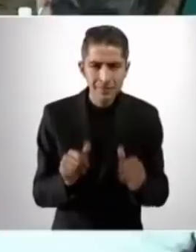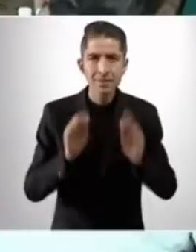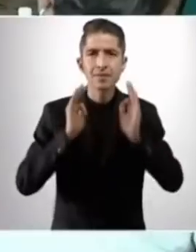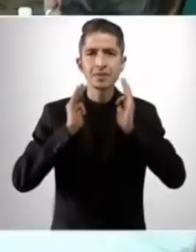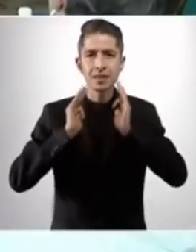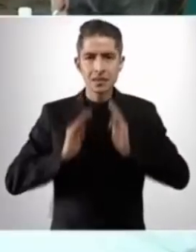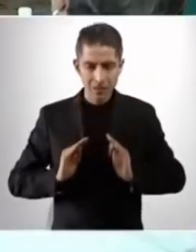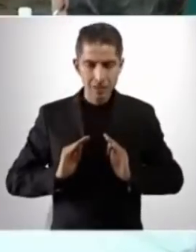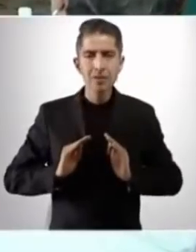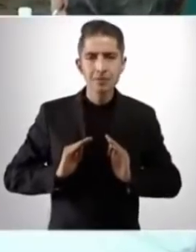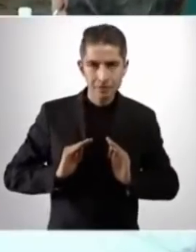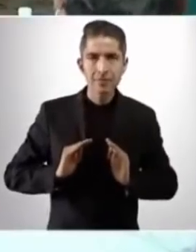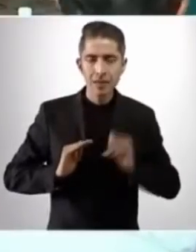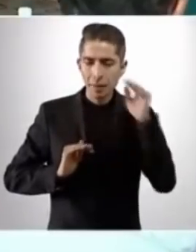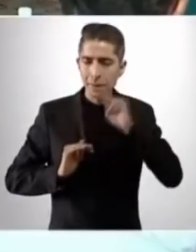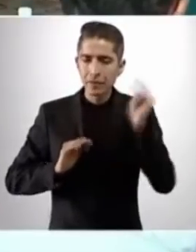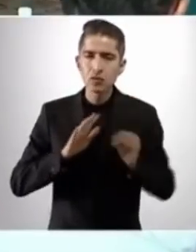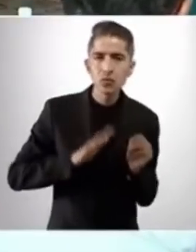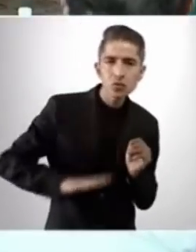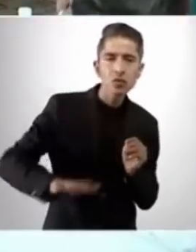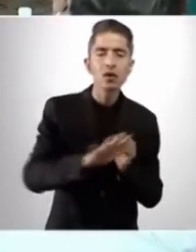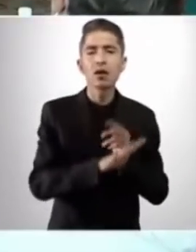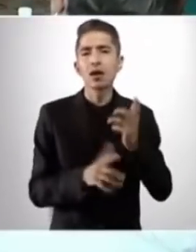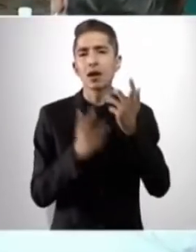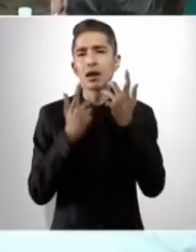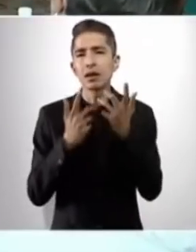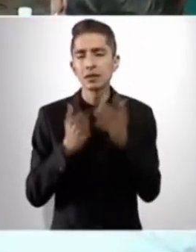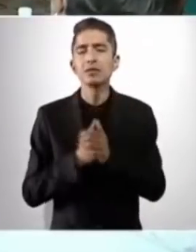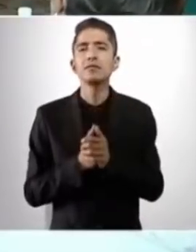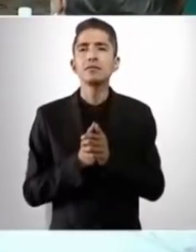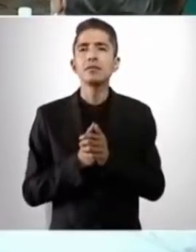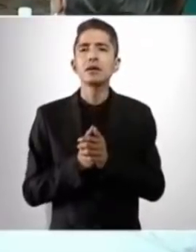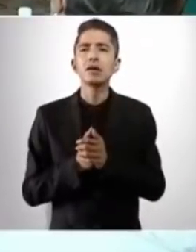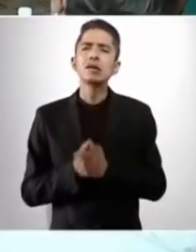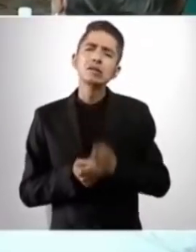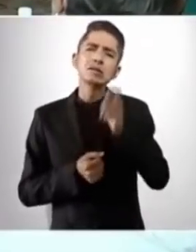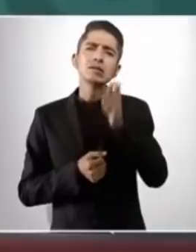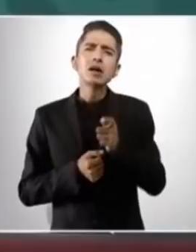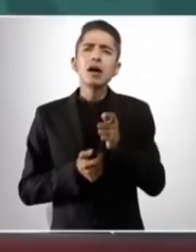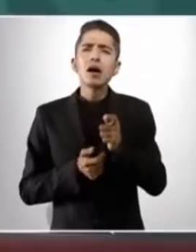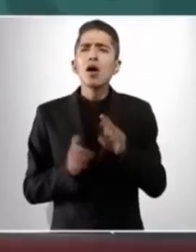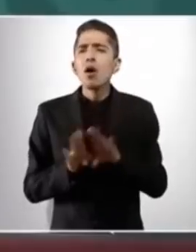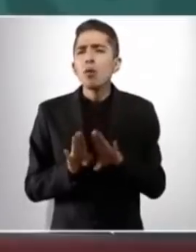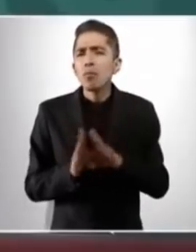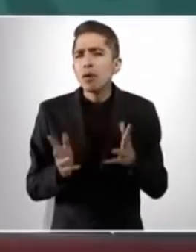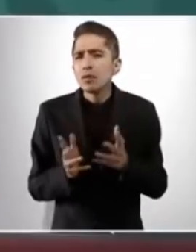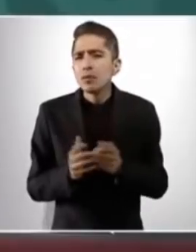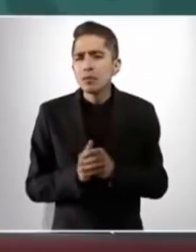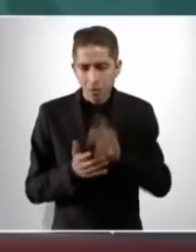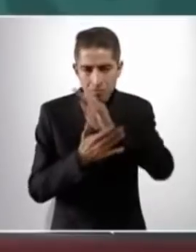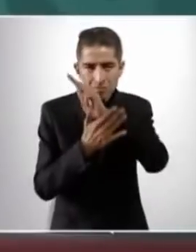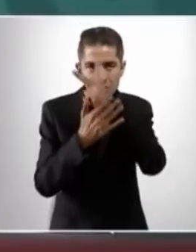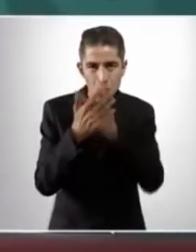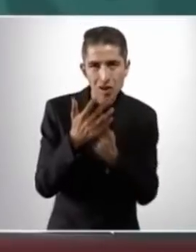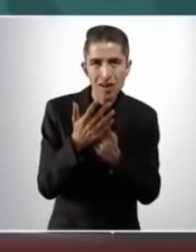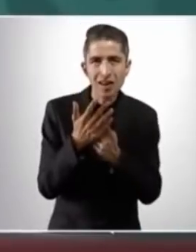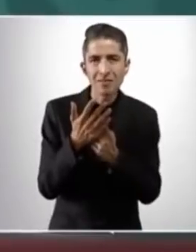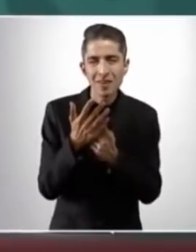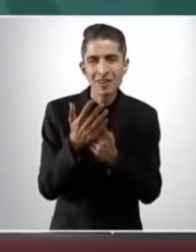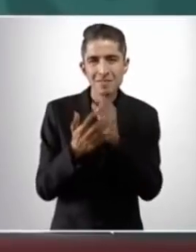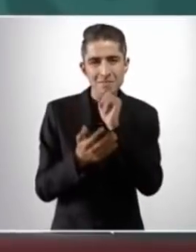en Michoacán, sobre todo con los programas de bienestar,